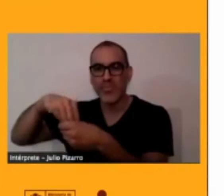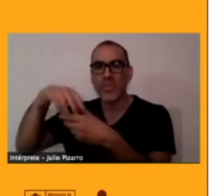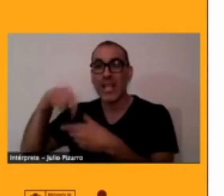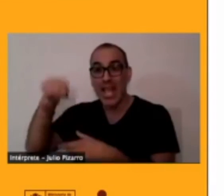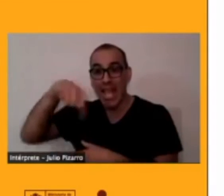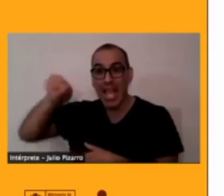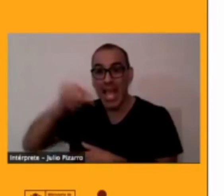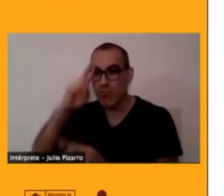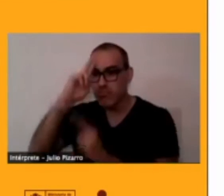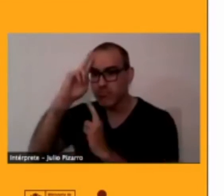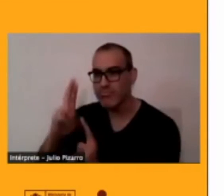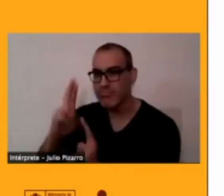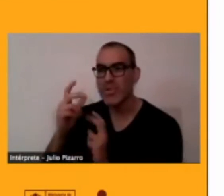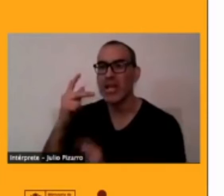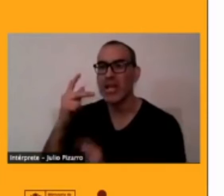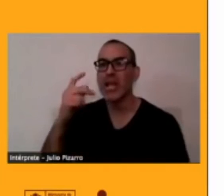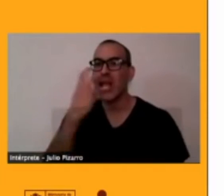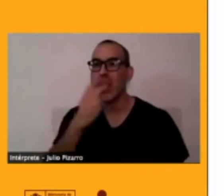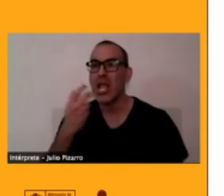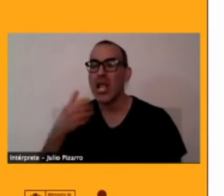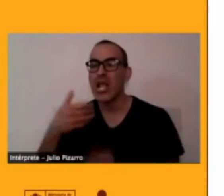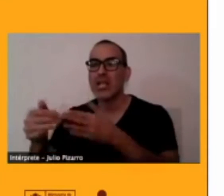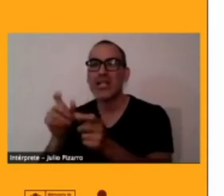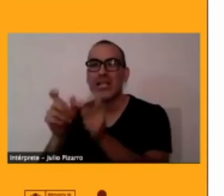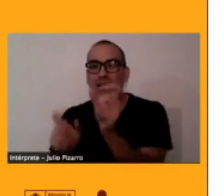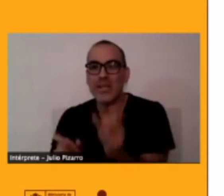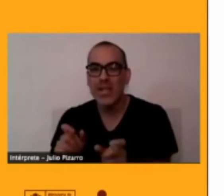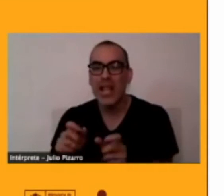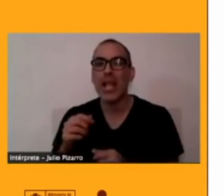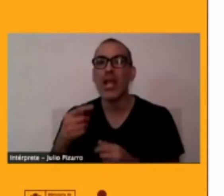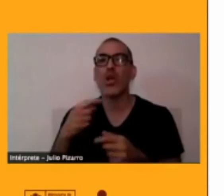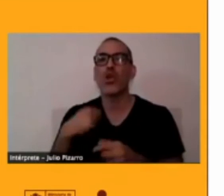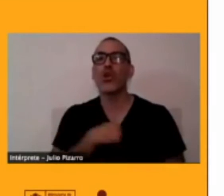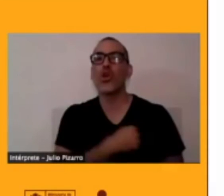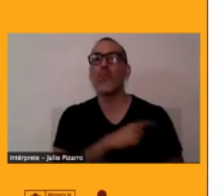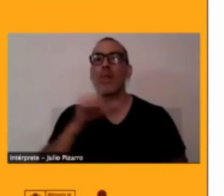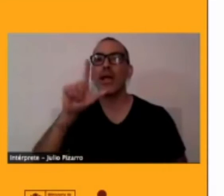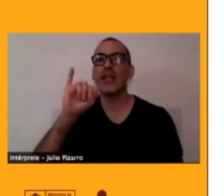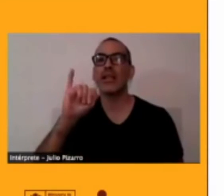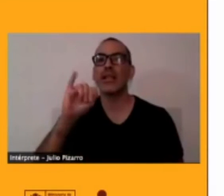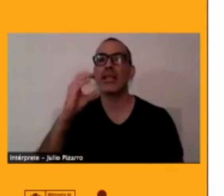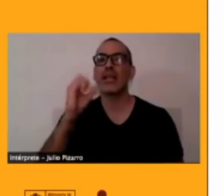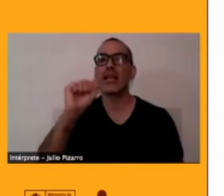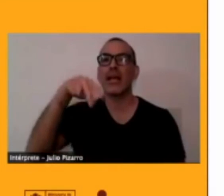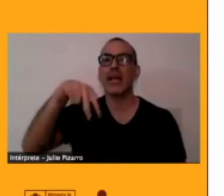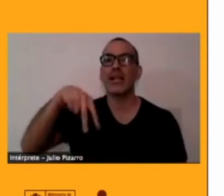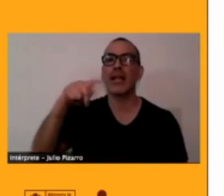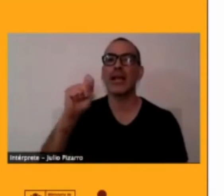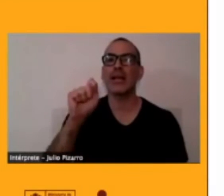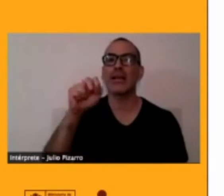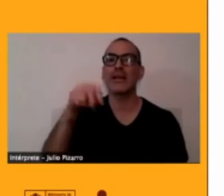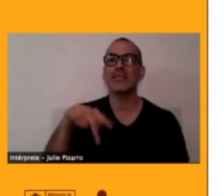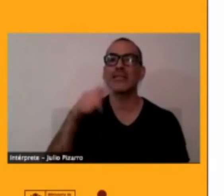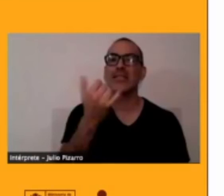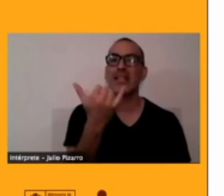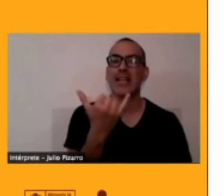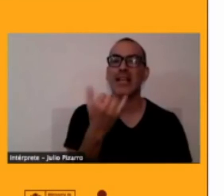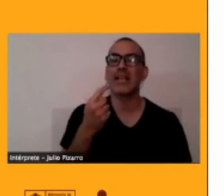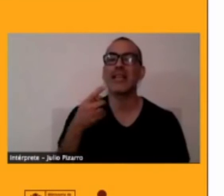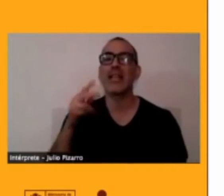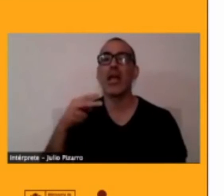el nombre de licanantay o atacameños, ¿verdad? Y desde el 2015 en adelante, el